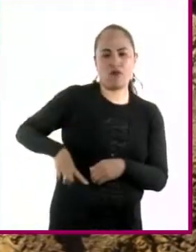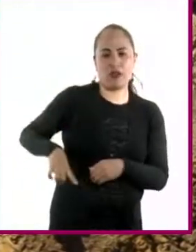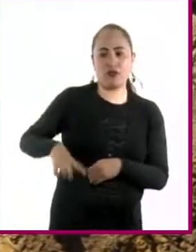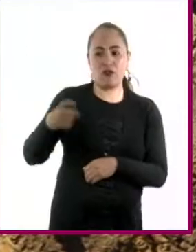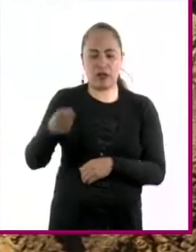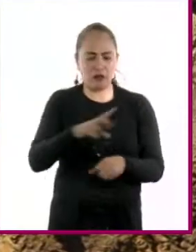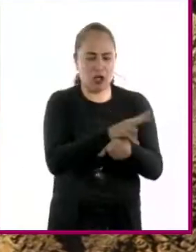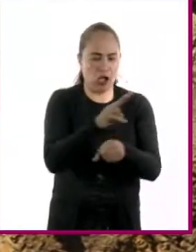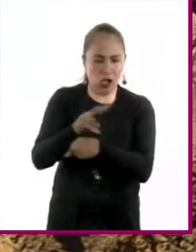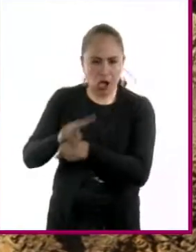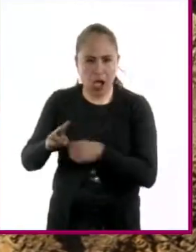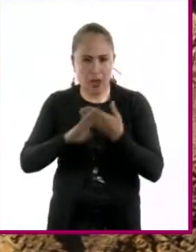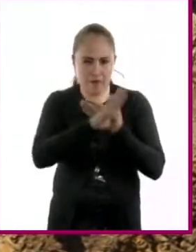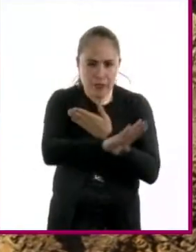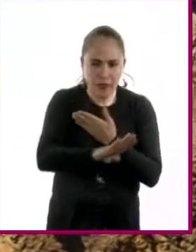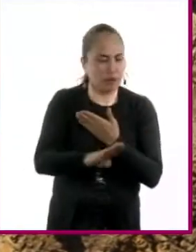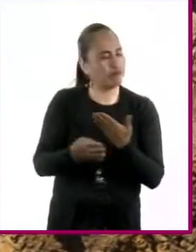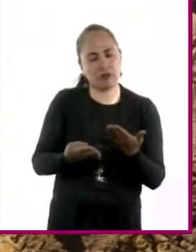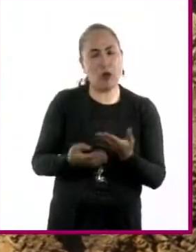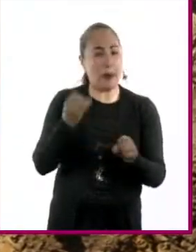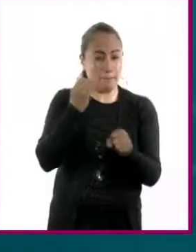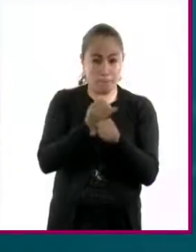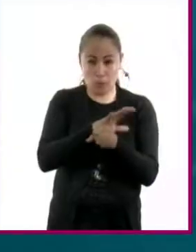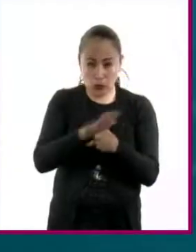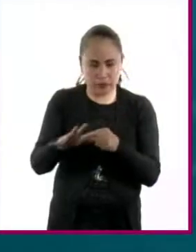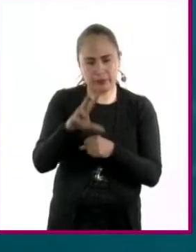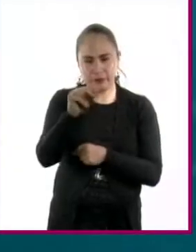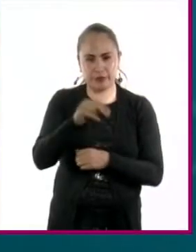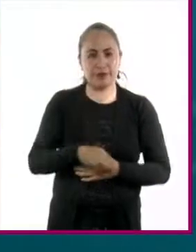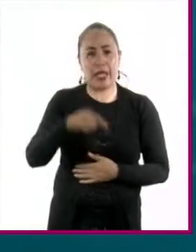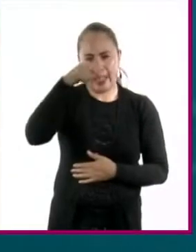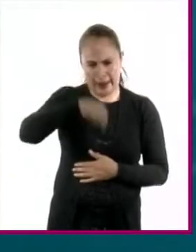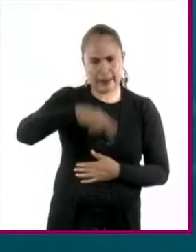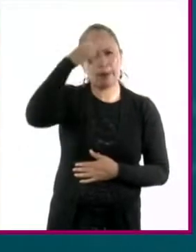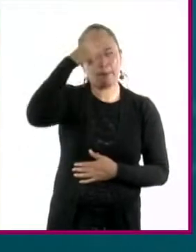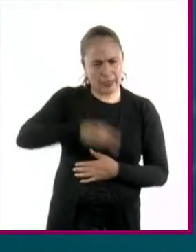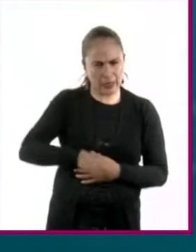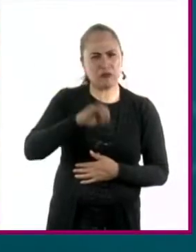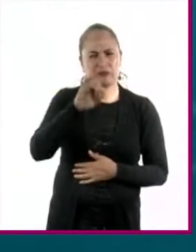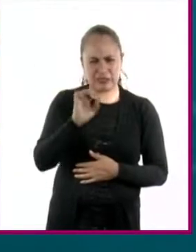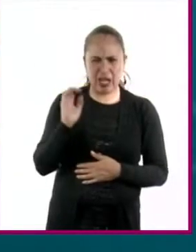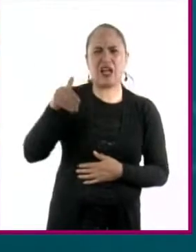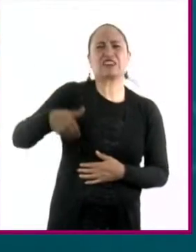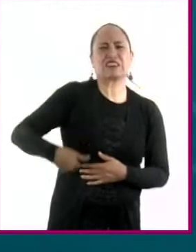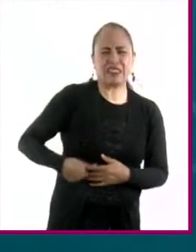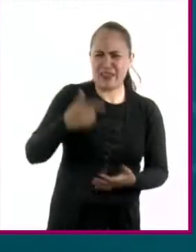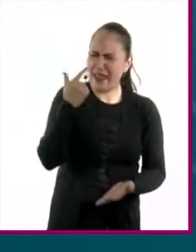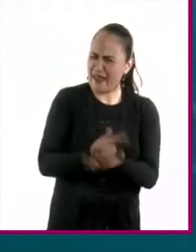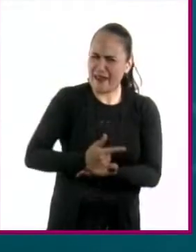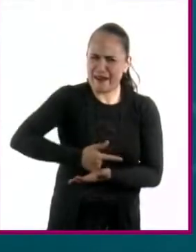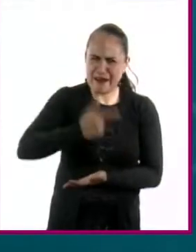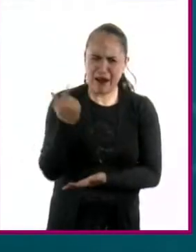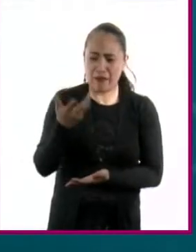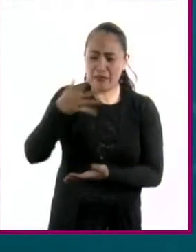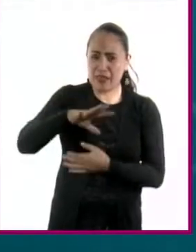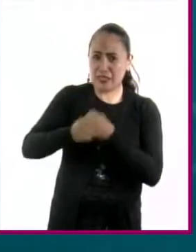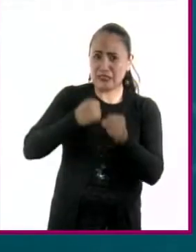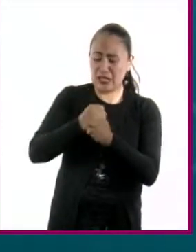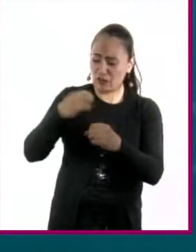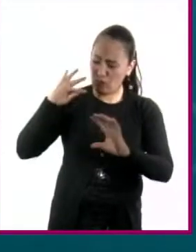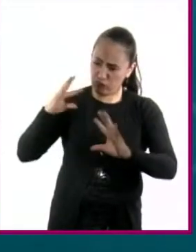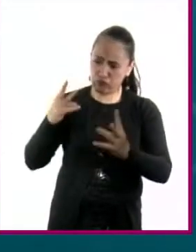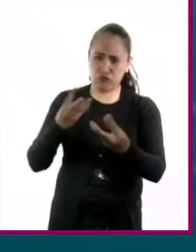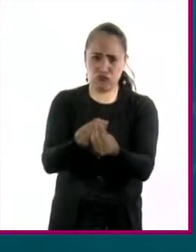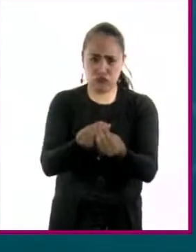y vigilar. Pero no es imposible. México ha tenido algunos accidentes terribles en los últimos 10 años. Las